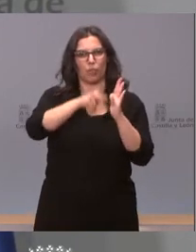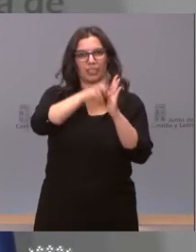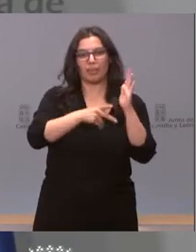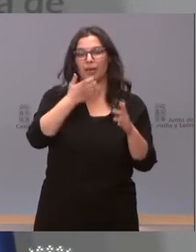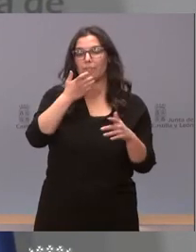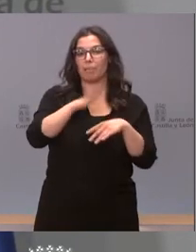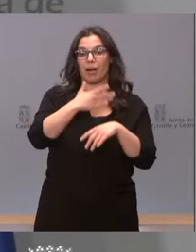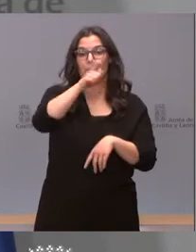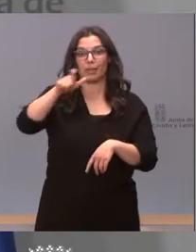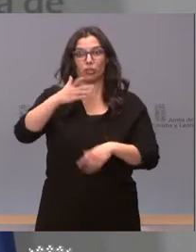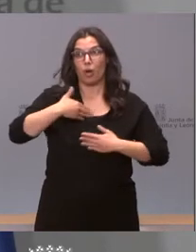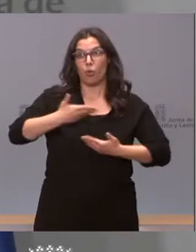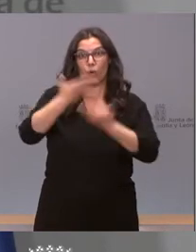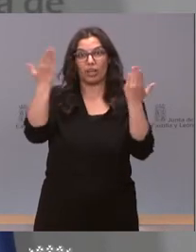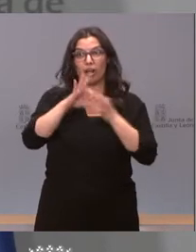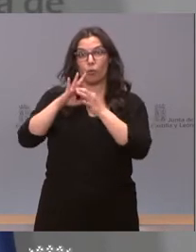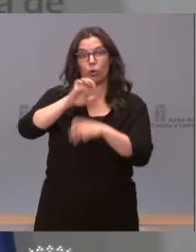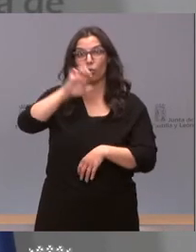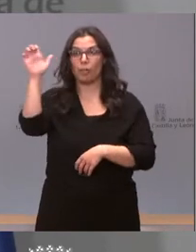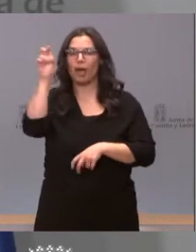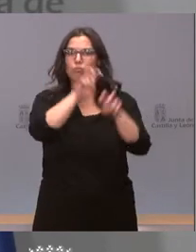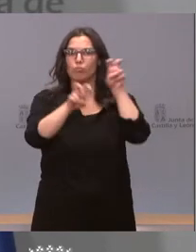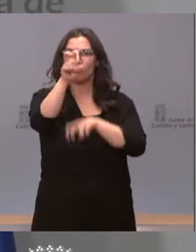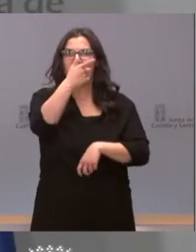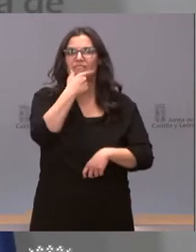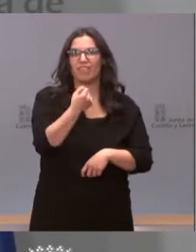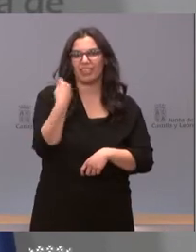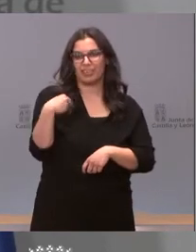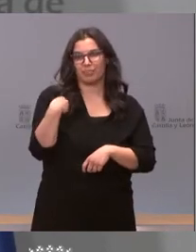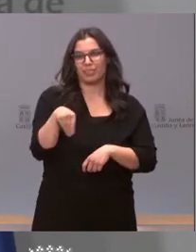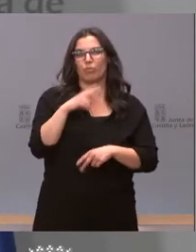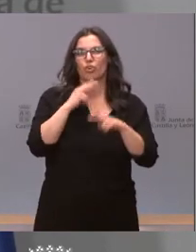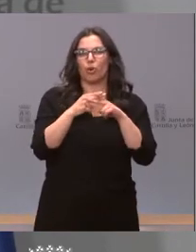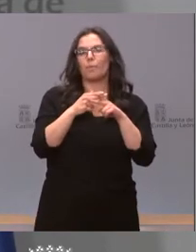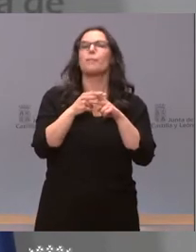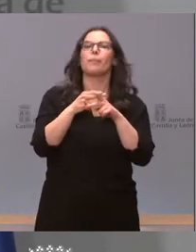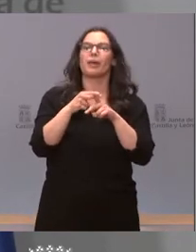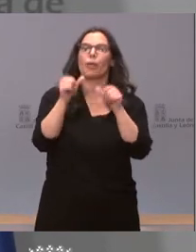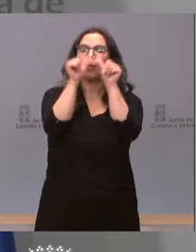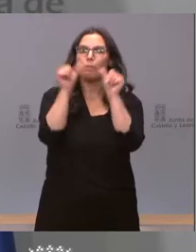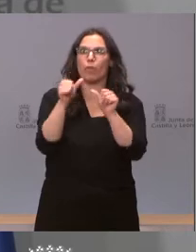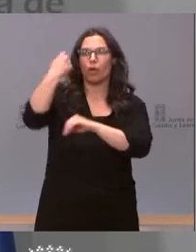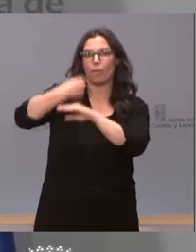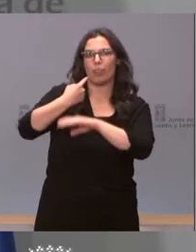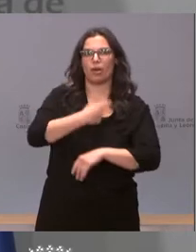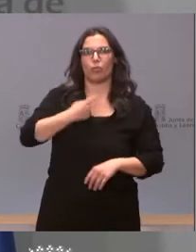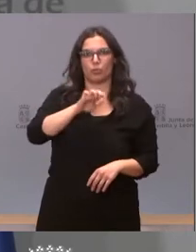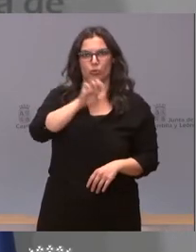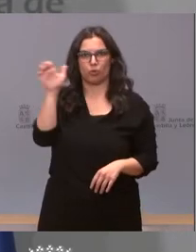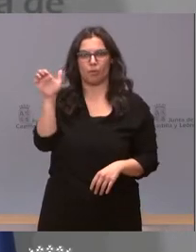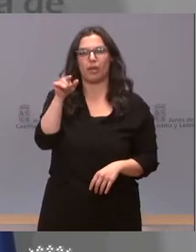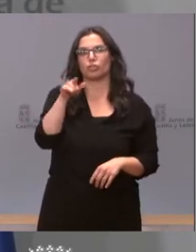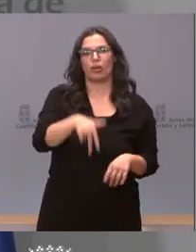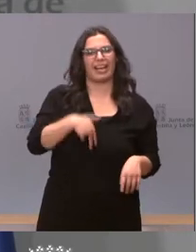Europea pueda encontrar la legislación autonómica conforme a los estándares fijados también por la Comisión Europea. Se va a